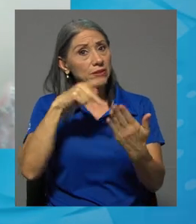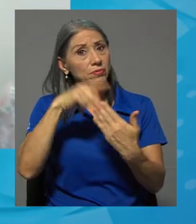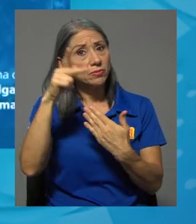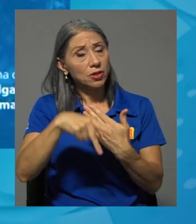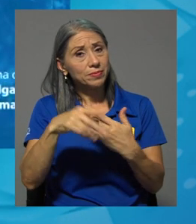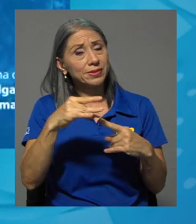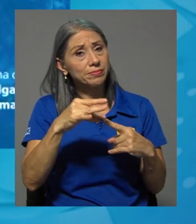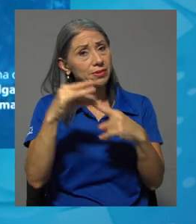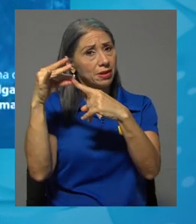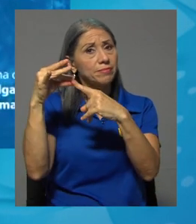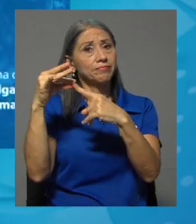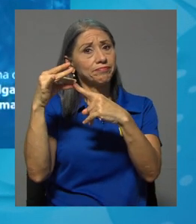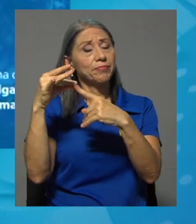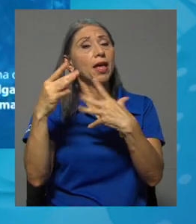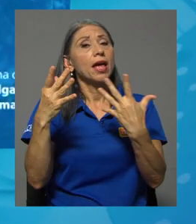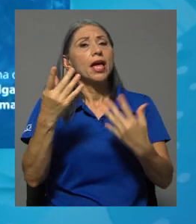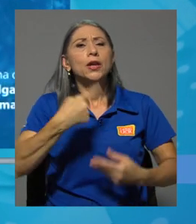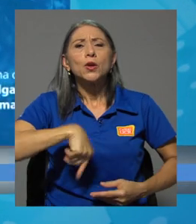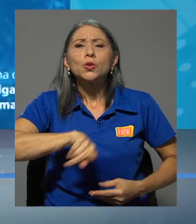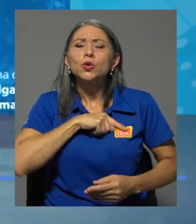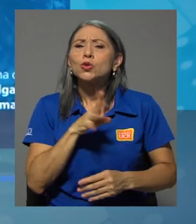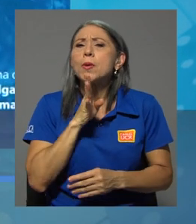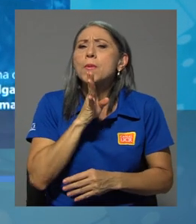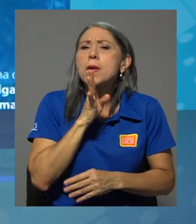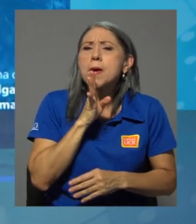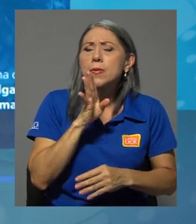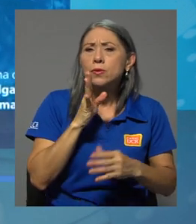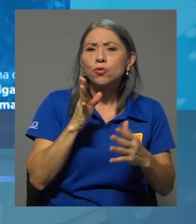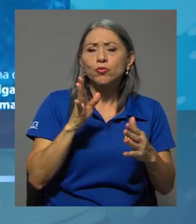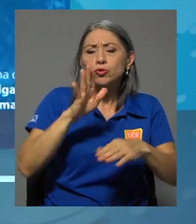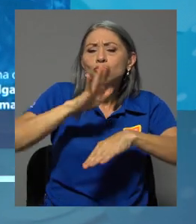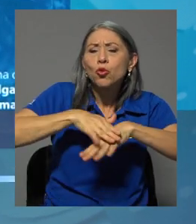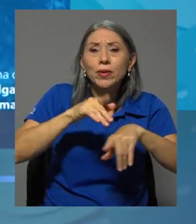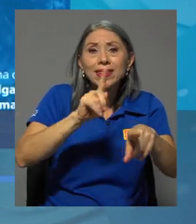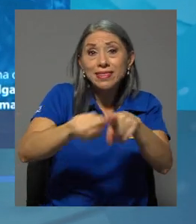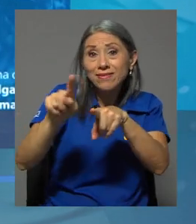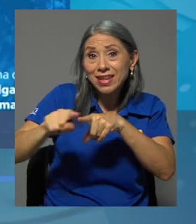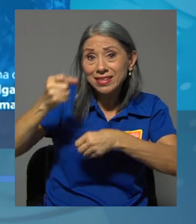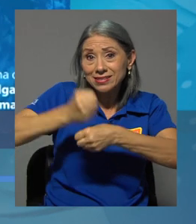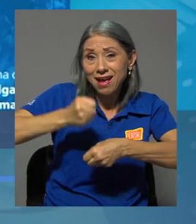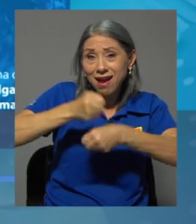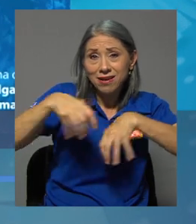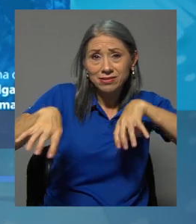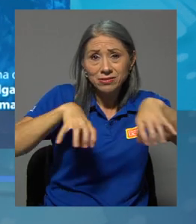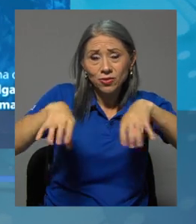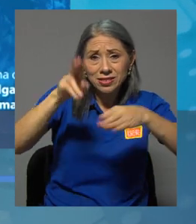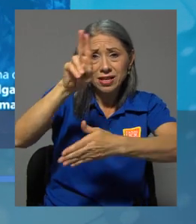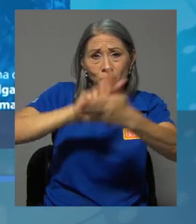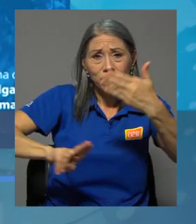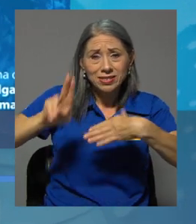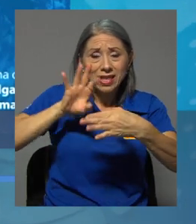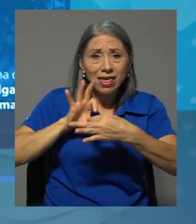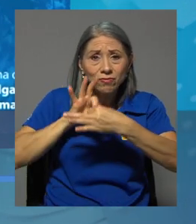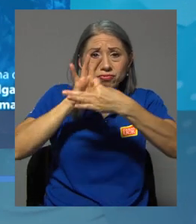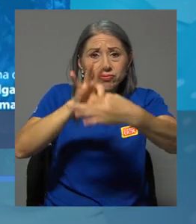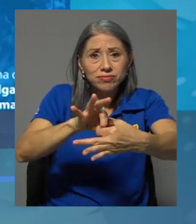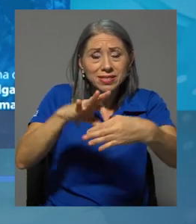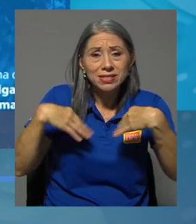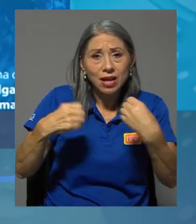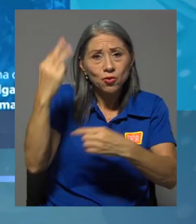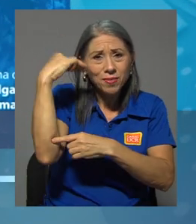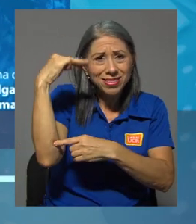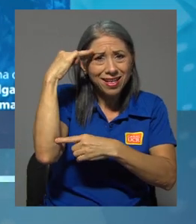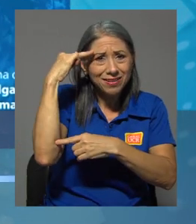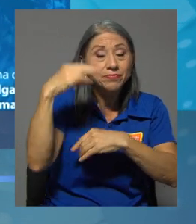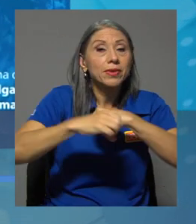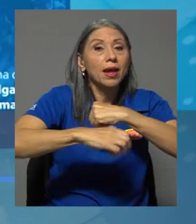este programa es especial. Estamos tratando todo lo que tiene que ver y las acciones de la universidad en relación con la salud mental de los estudiantes